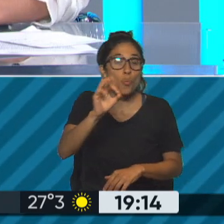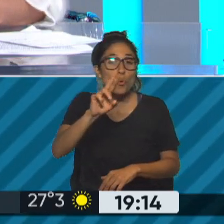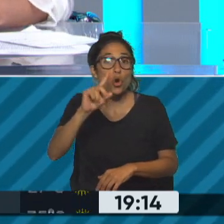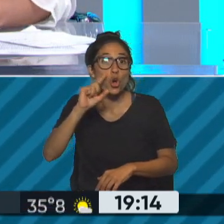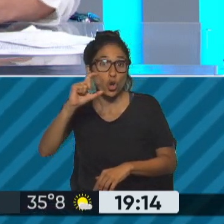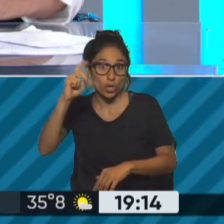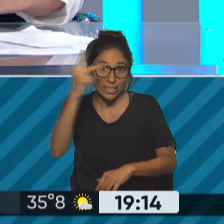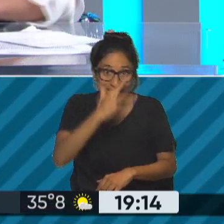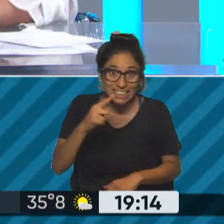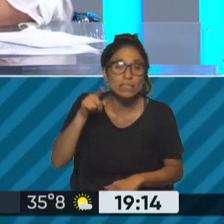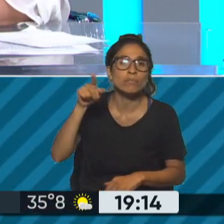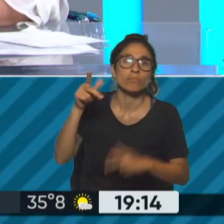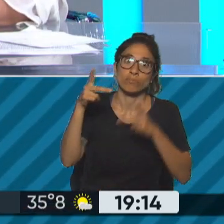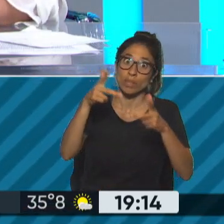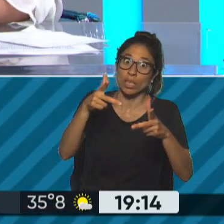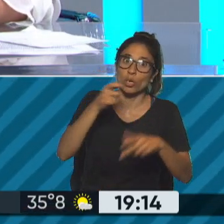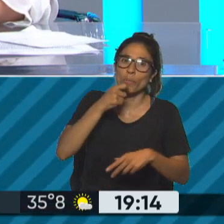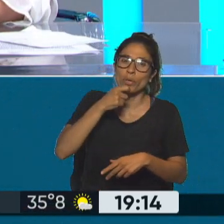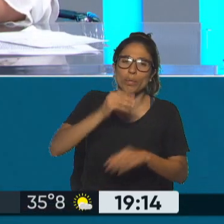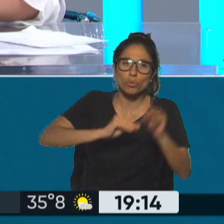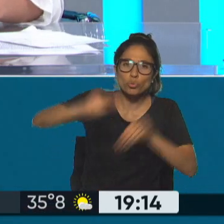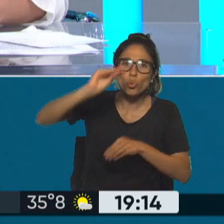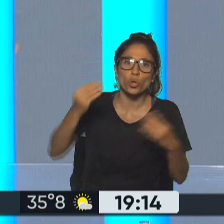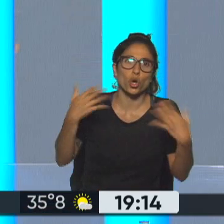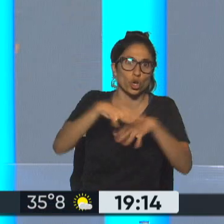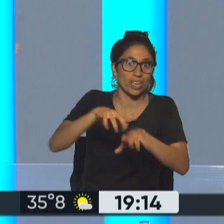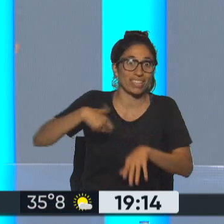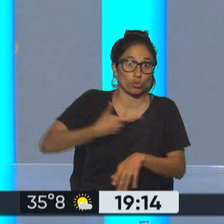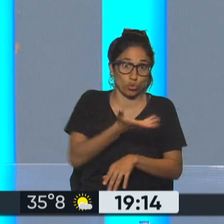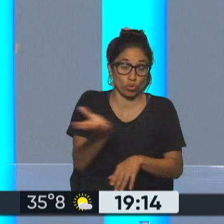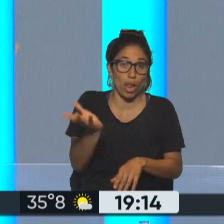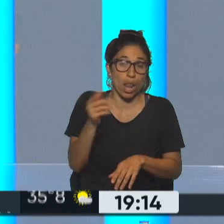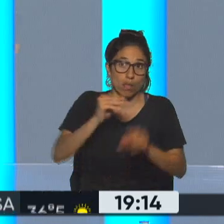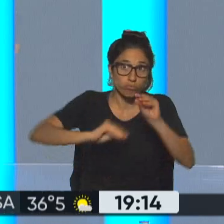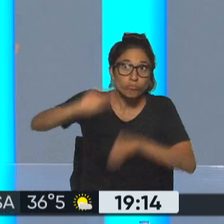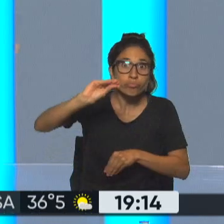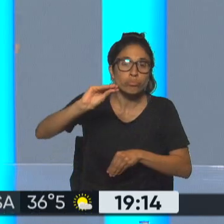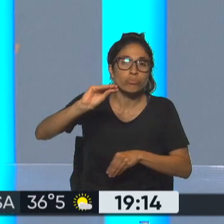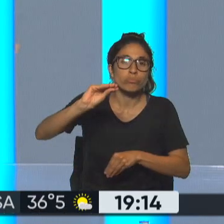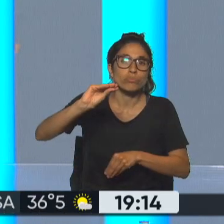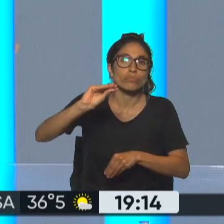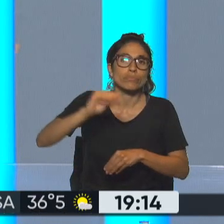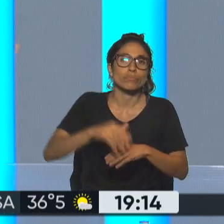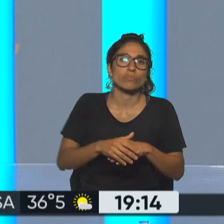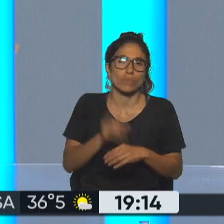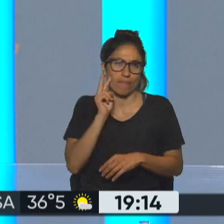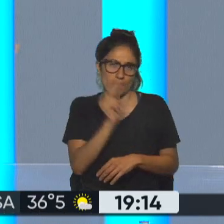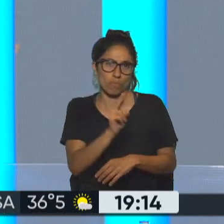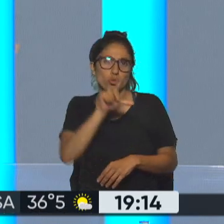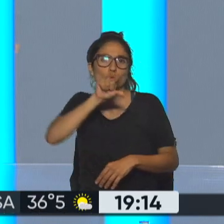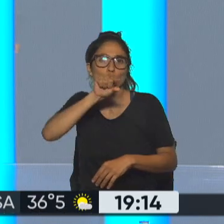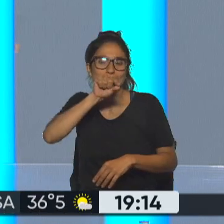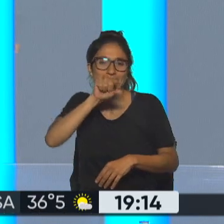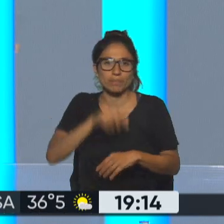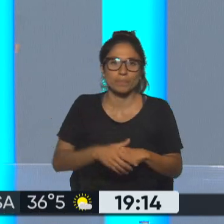el tuit donde manifestaba justamente el presidente chileno que fue uno de los primeros